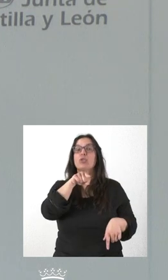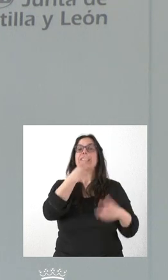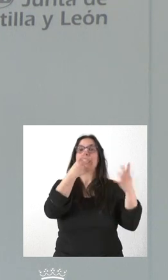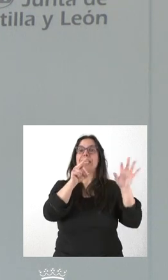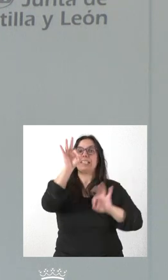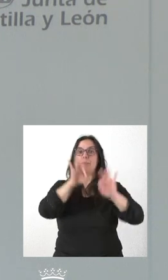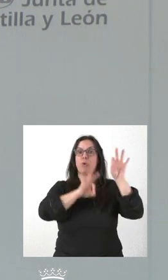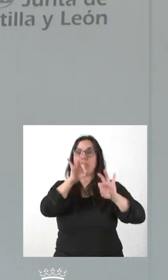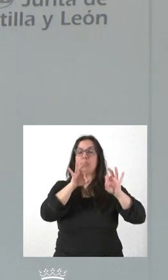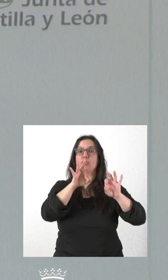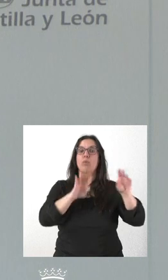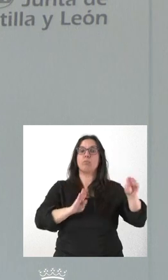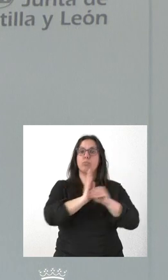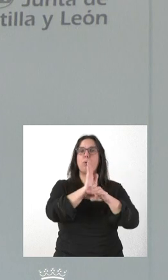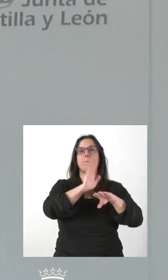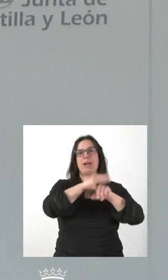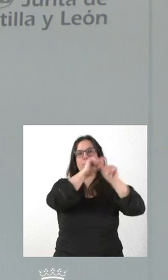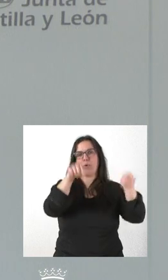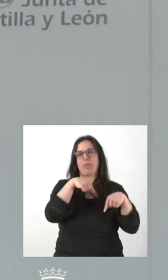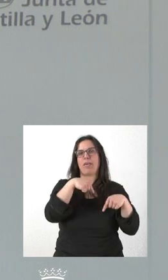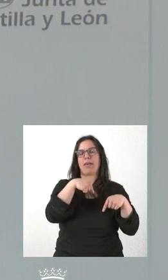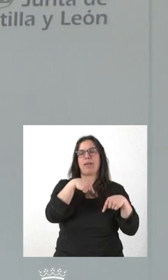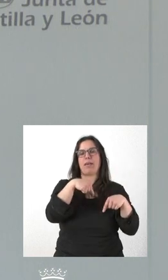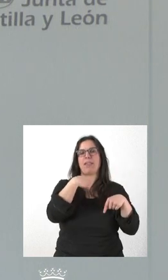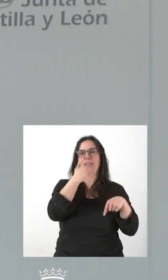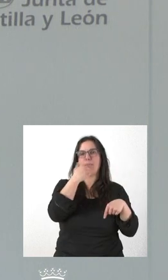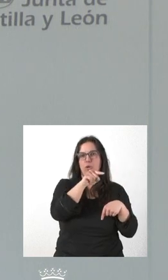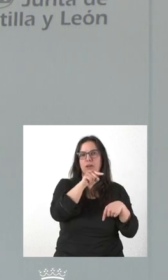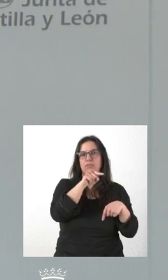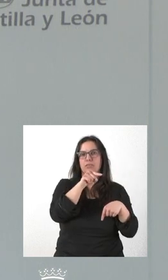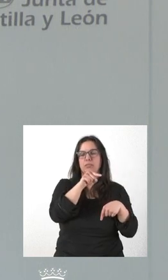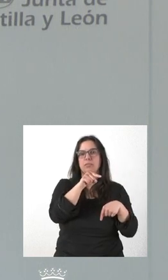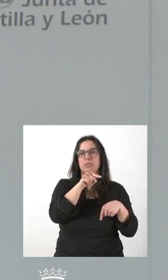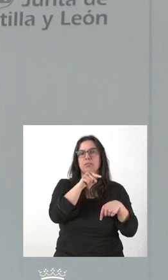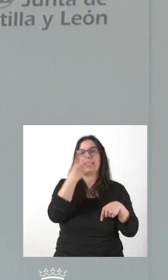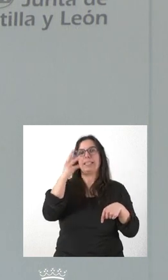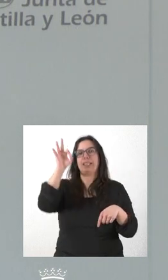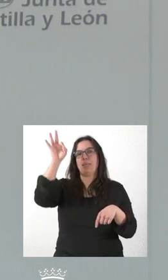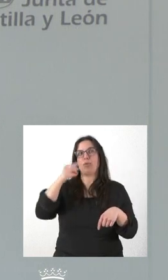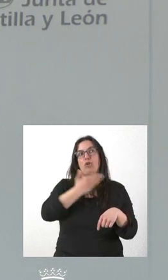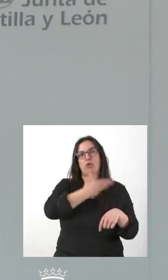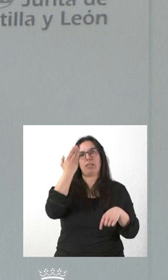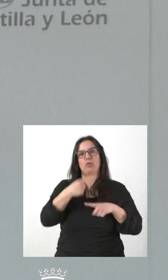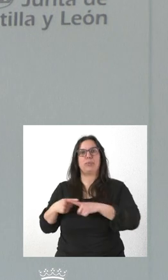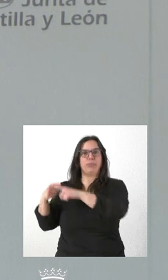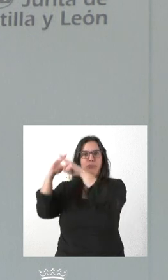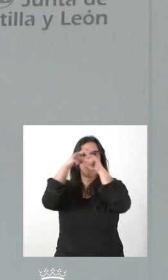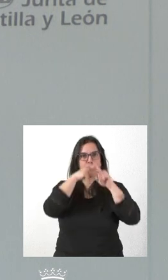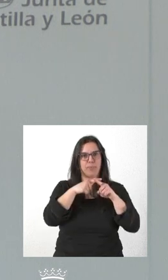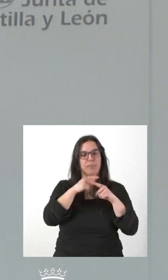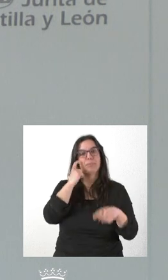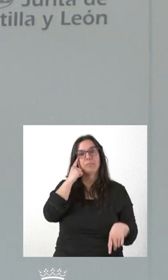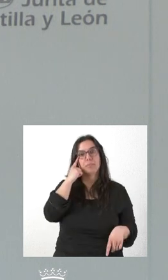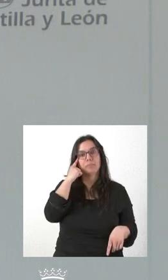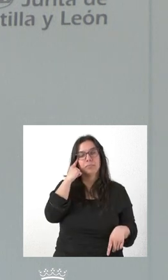de las ayudas llegó a la provincia de Zamora, que concentró el 70% de todas las ayudas, el 30% se distribuyó entre el resto de provincias de Castilla y